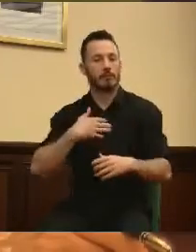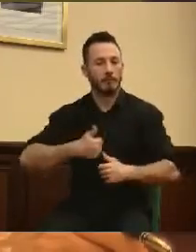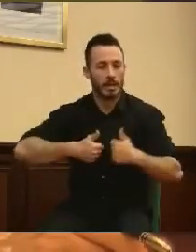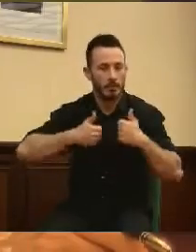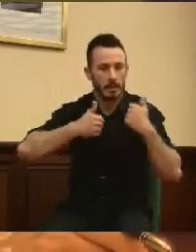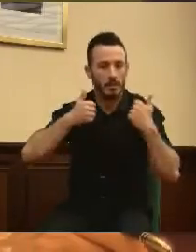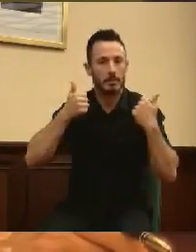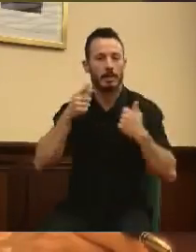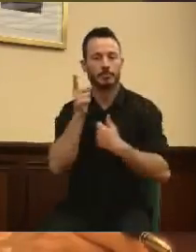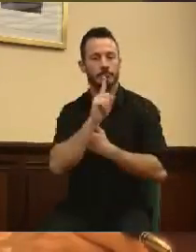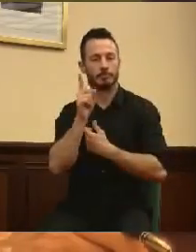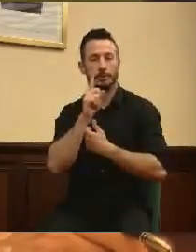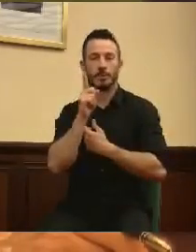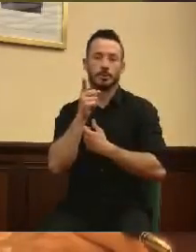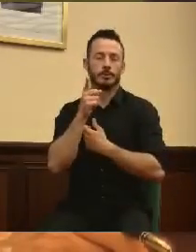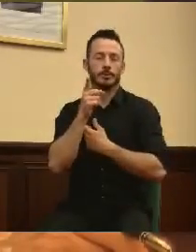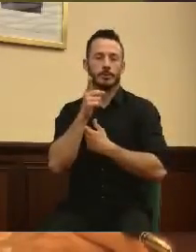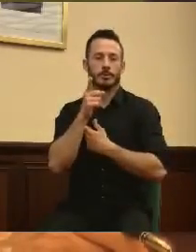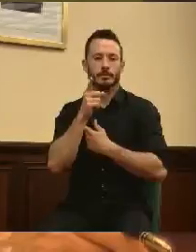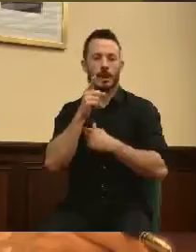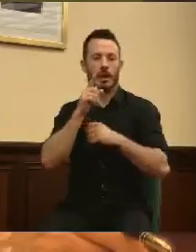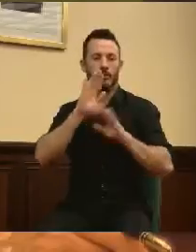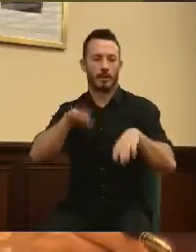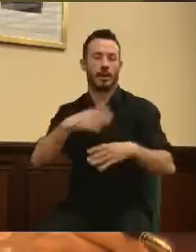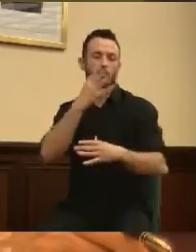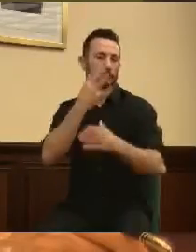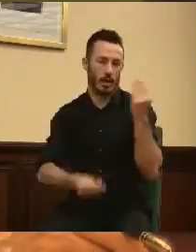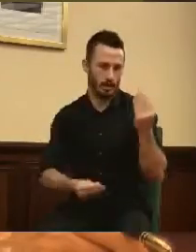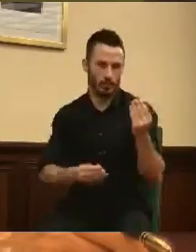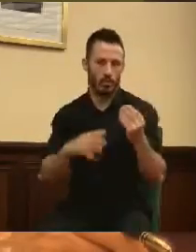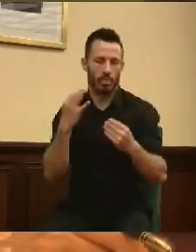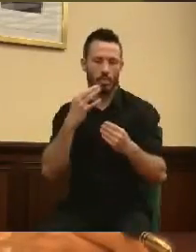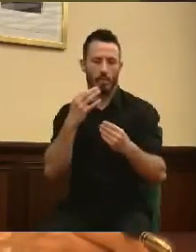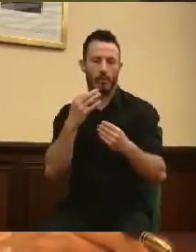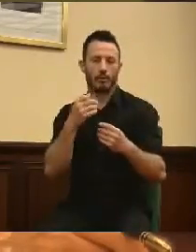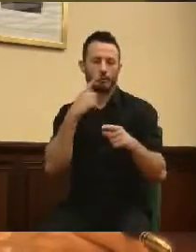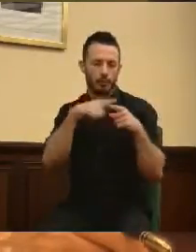dejásemos de pisar el acelerador en cuestiones que no pueden ser demoradas. Muchas gracias.